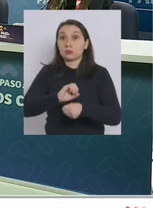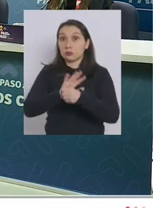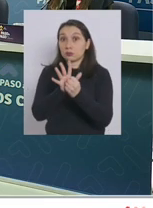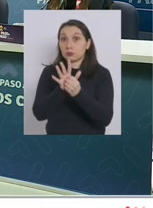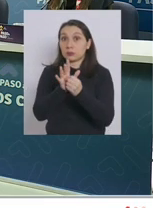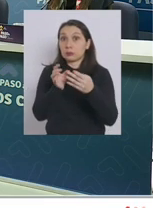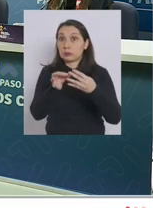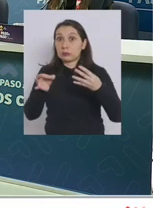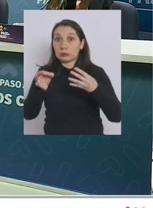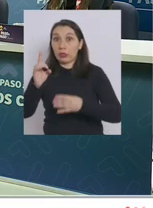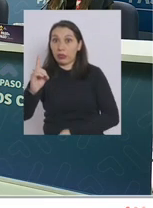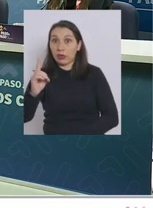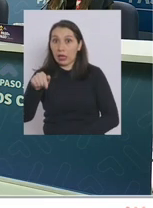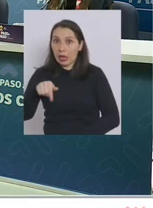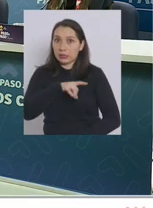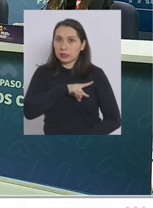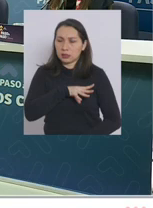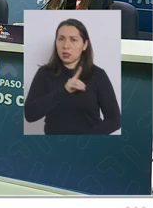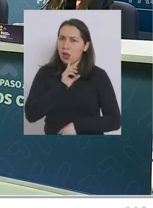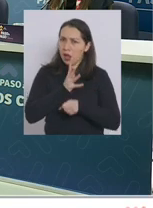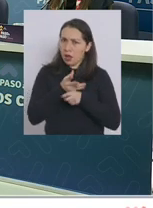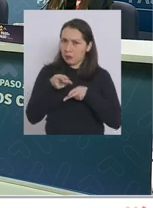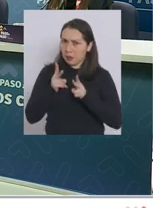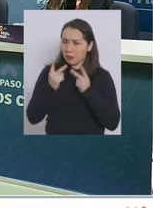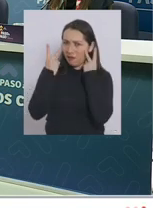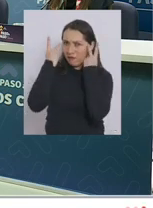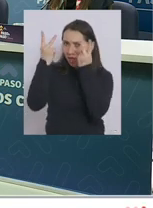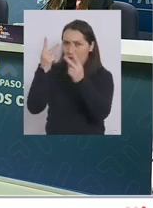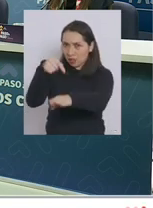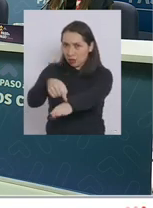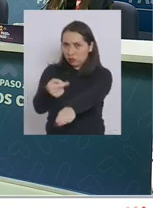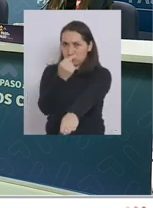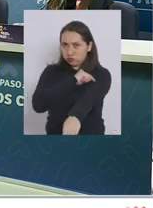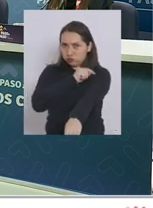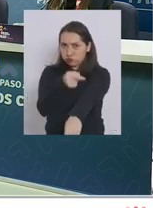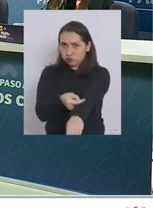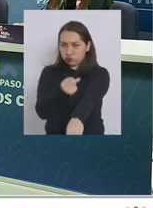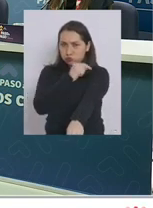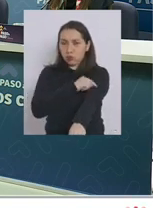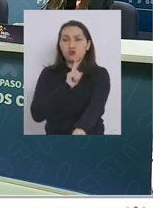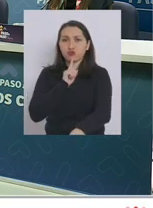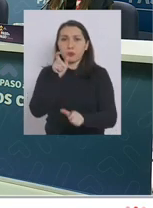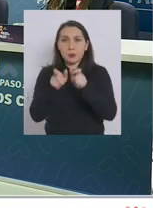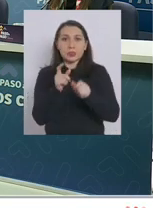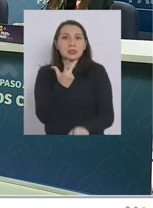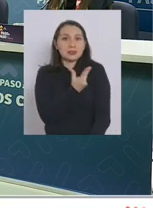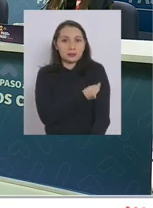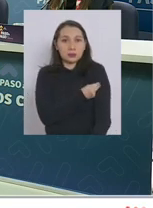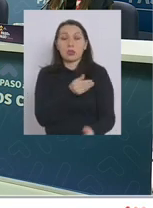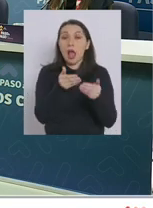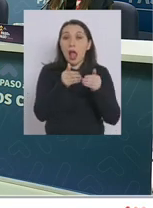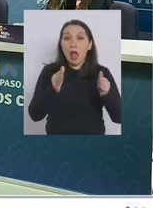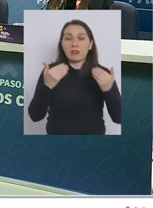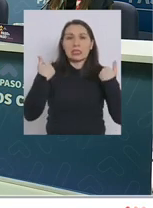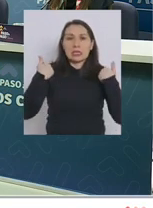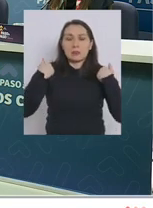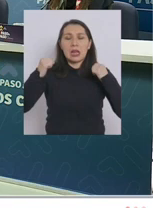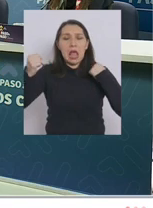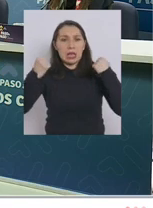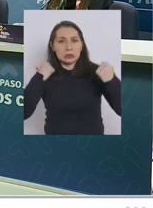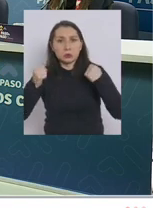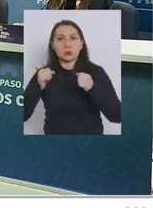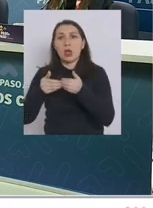acá en Chile esta propuesta incluye permitir viajes interregionales para personas vacunadas apertura de gimnasios